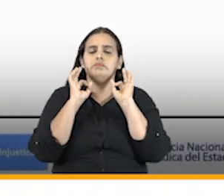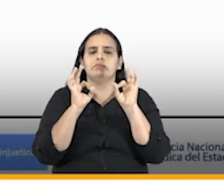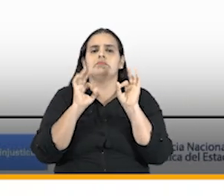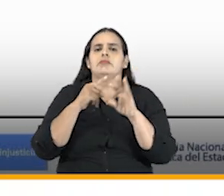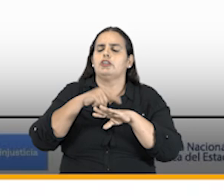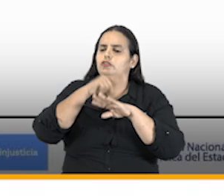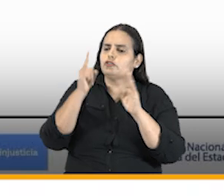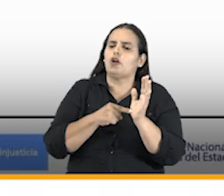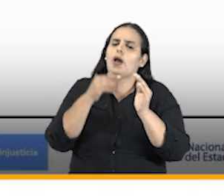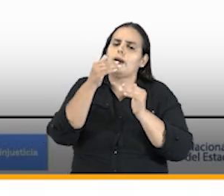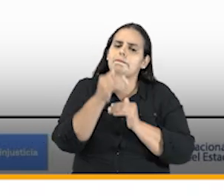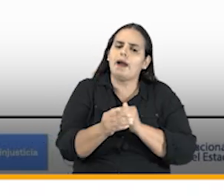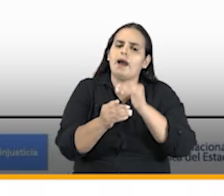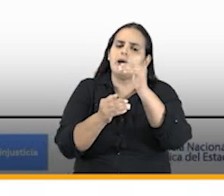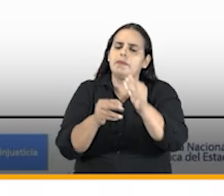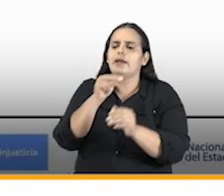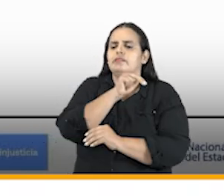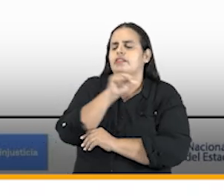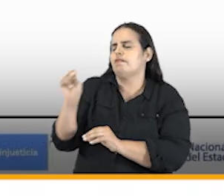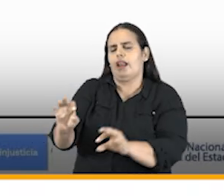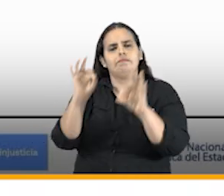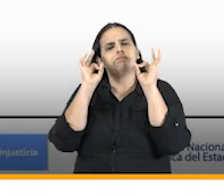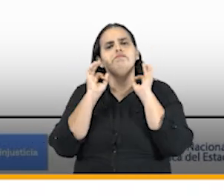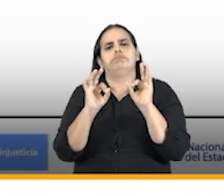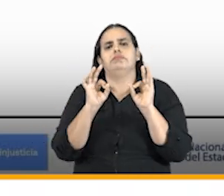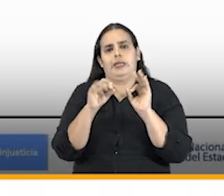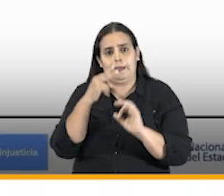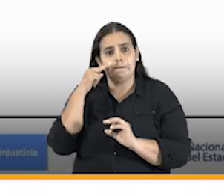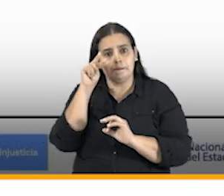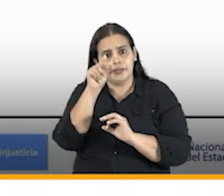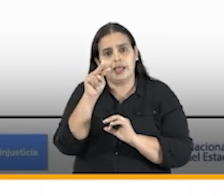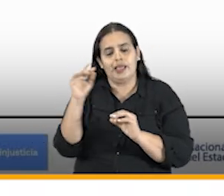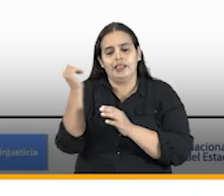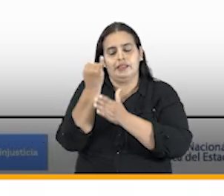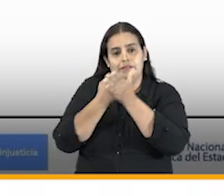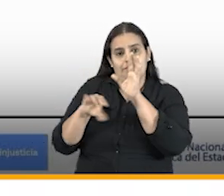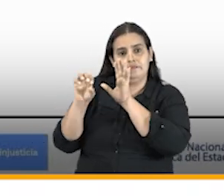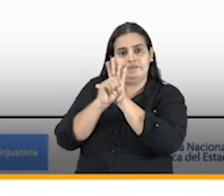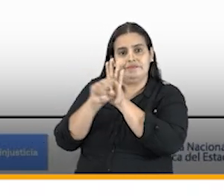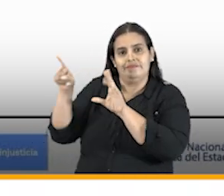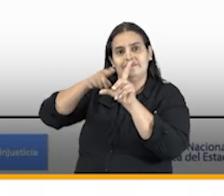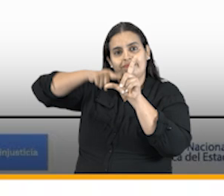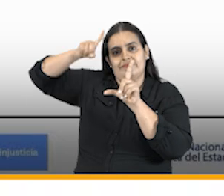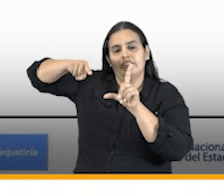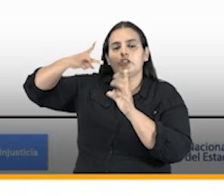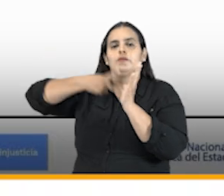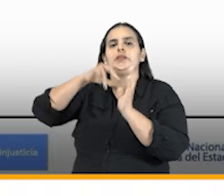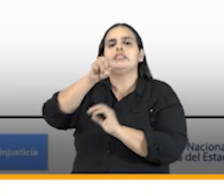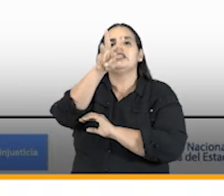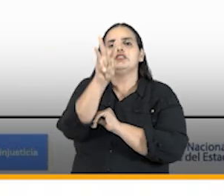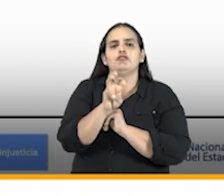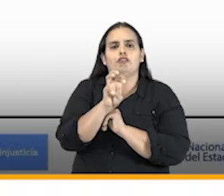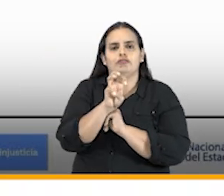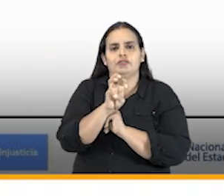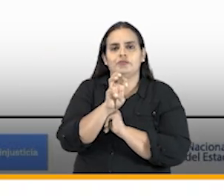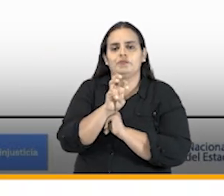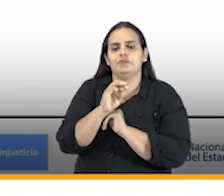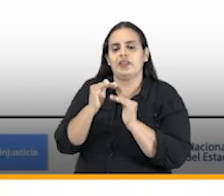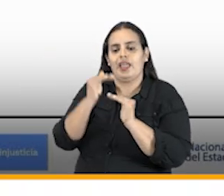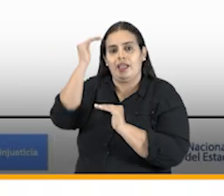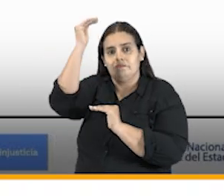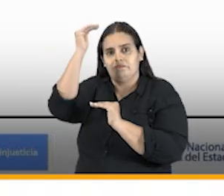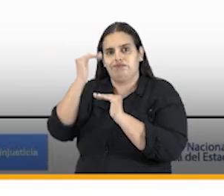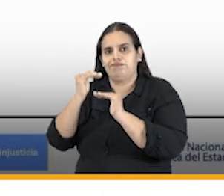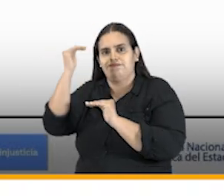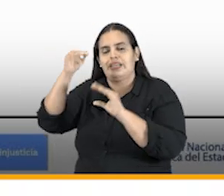sucesivamente hasta lograr un nivel óptimo fíjense ustedes en la gráfica en 2018 la medición